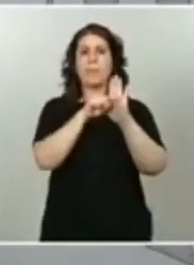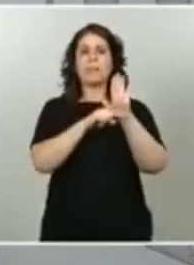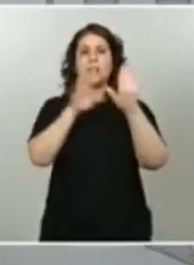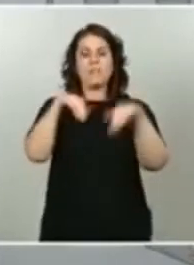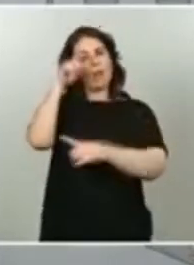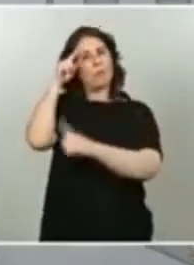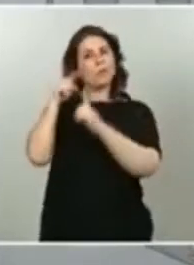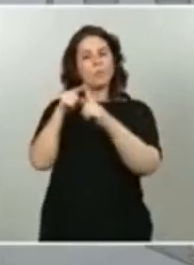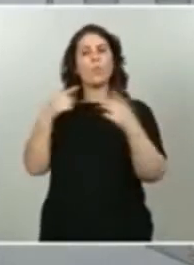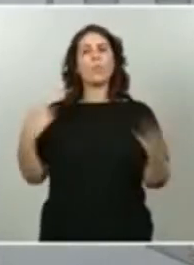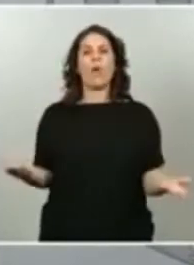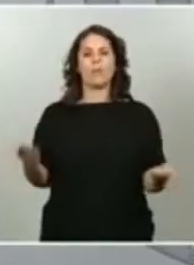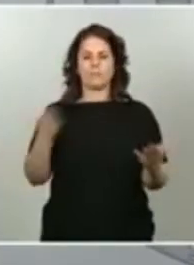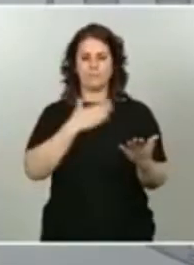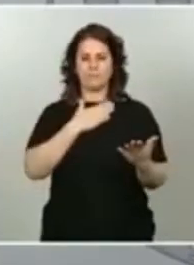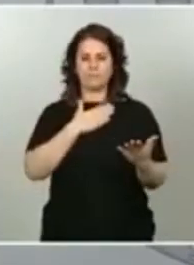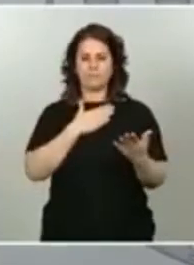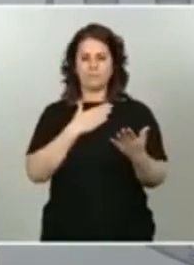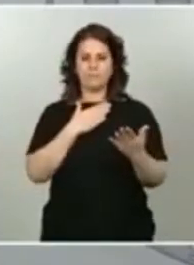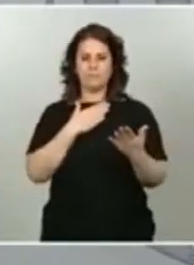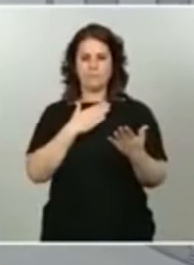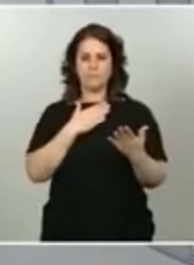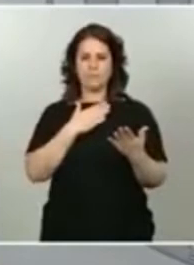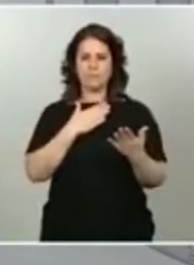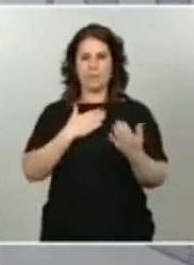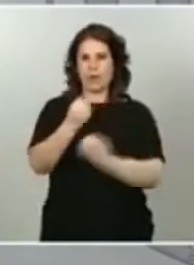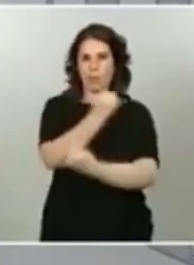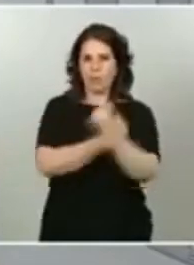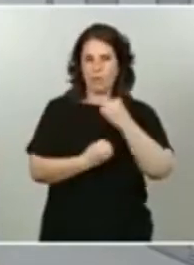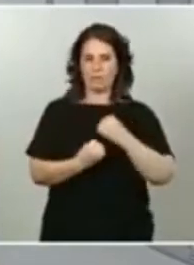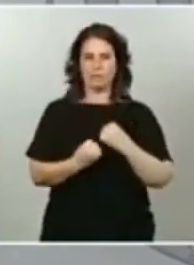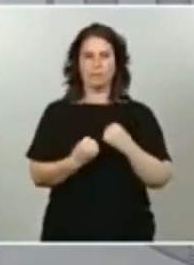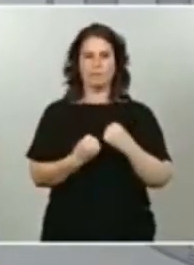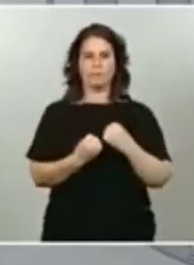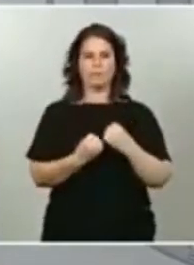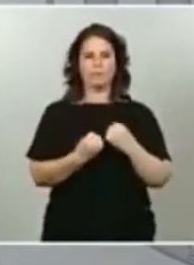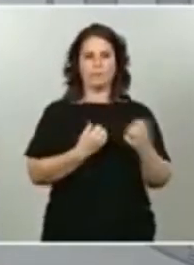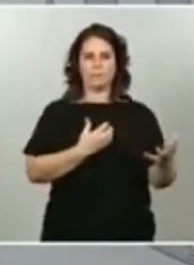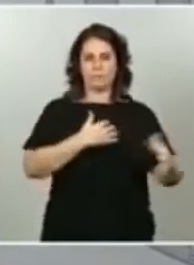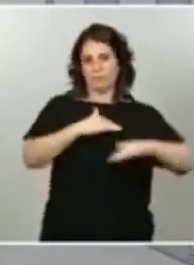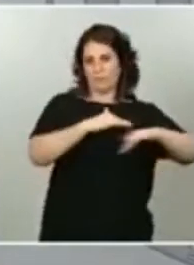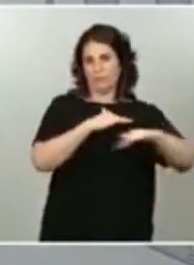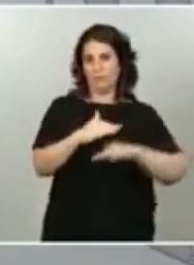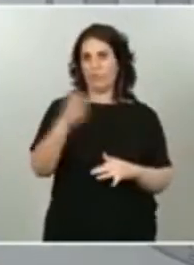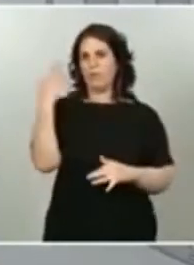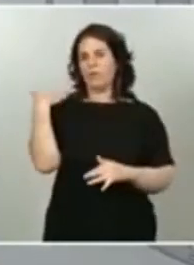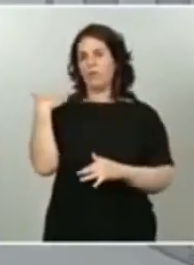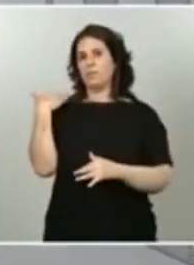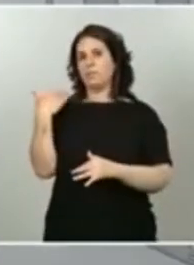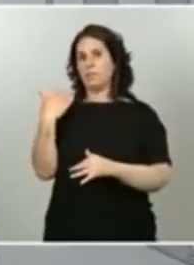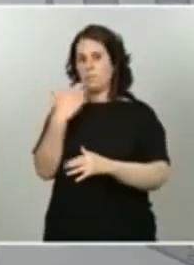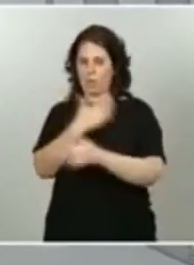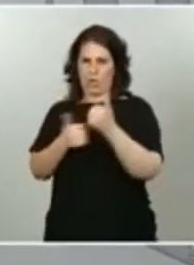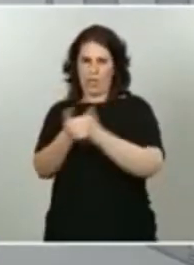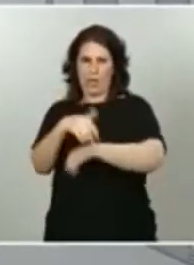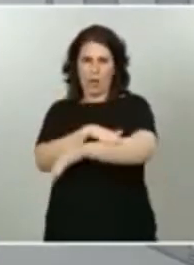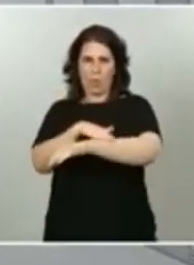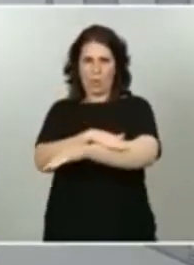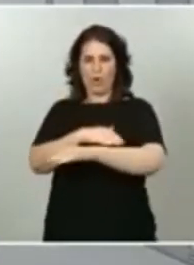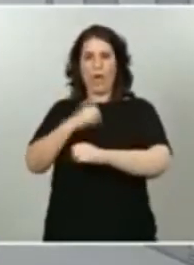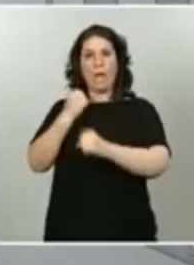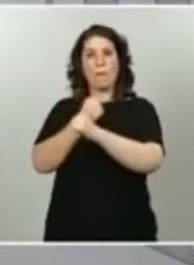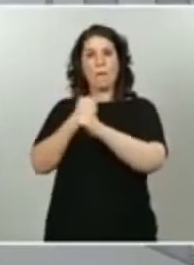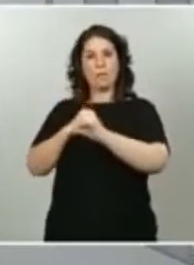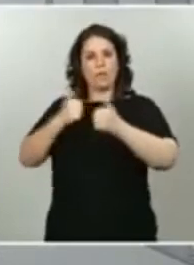trajido productivo, recuperar los empleos prioridad del Gobierno, que quedaron suspendidos, y generar nuevas oportunidades